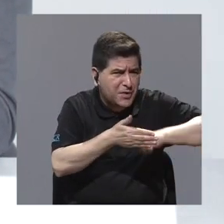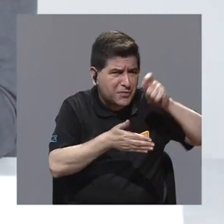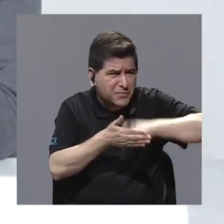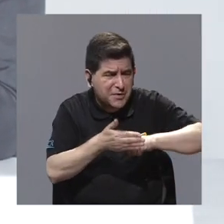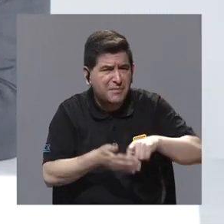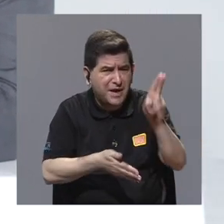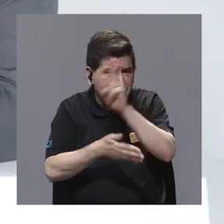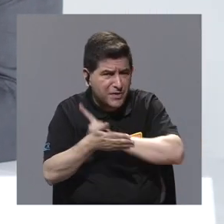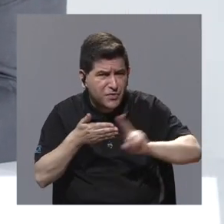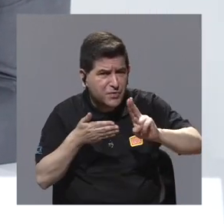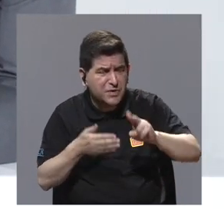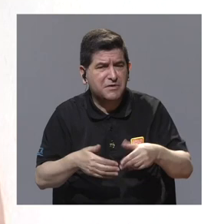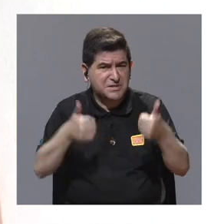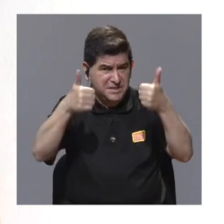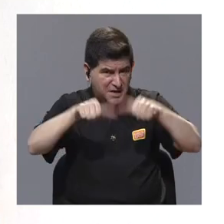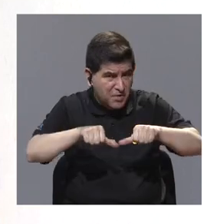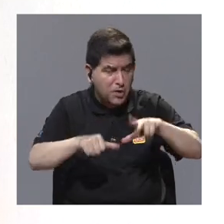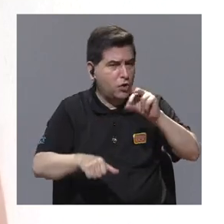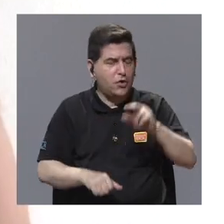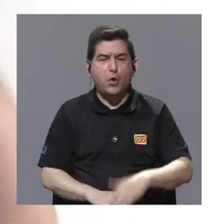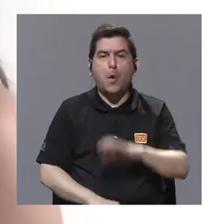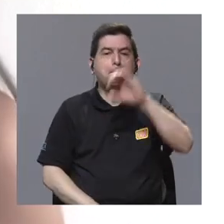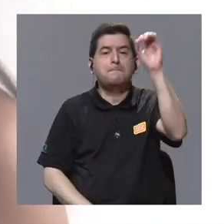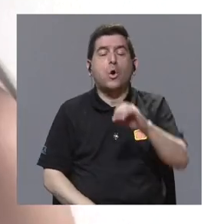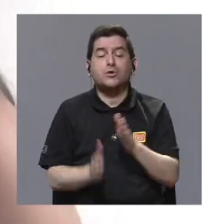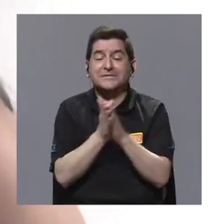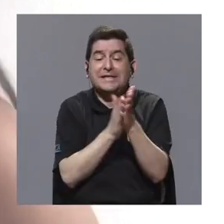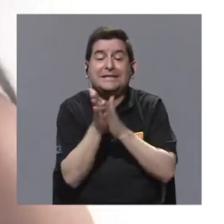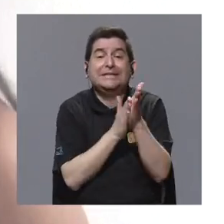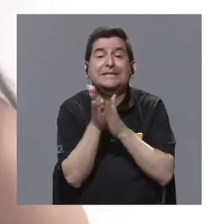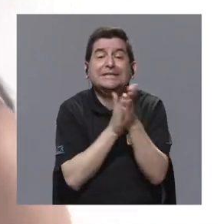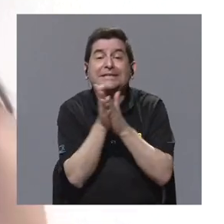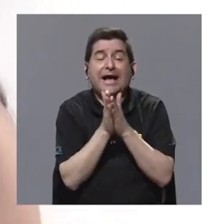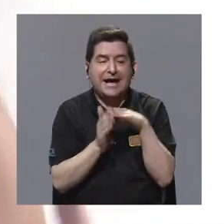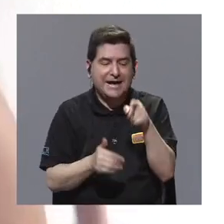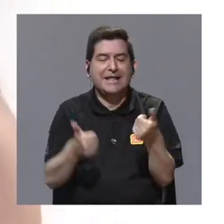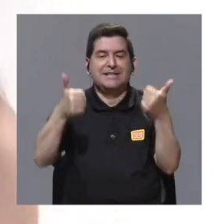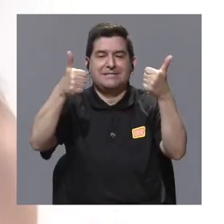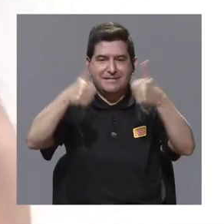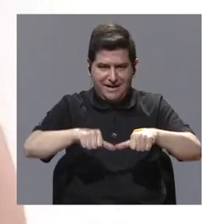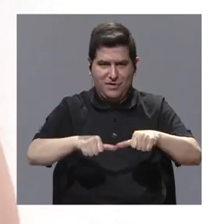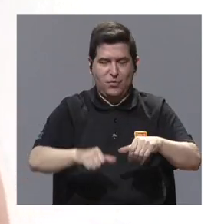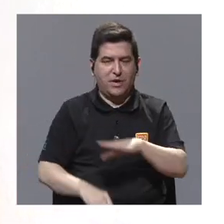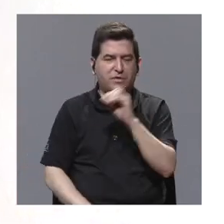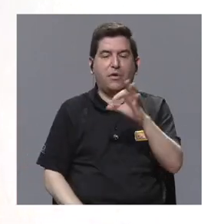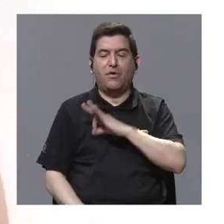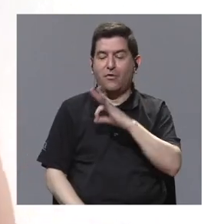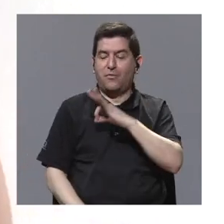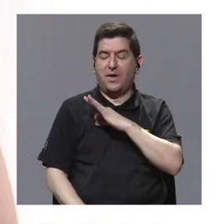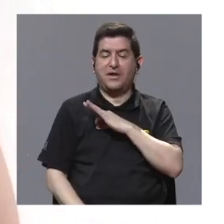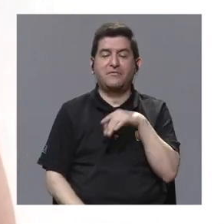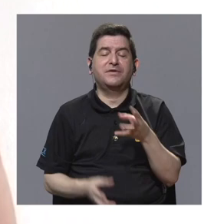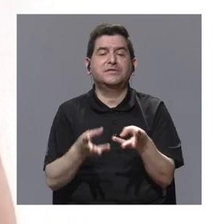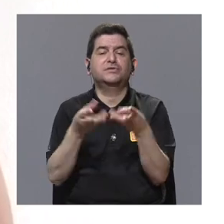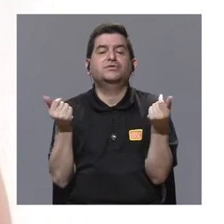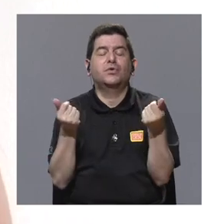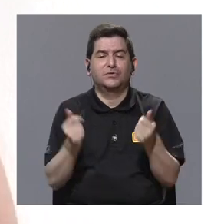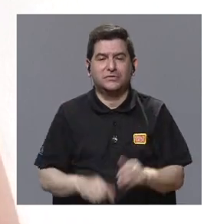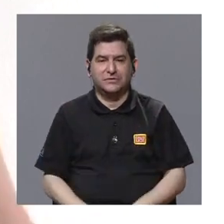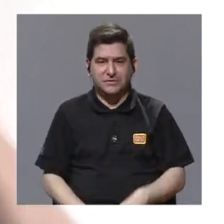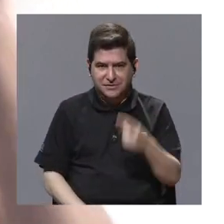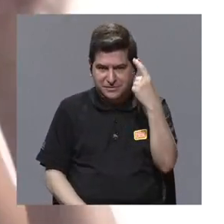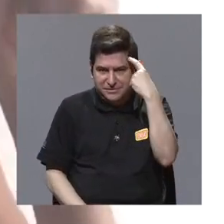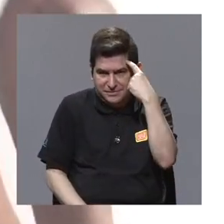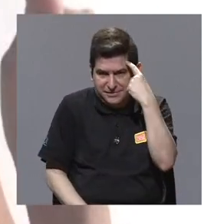convenios que firma una universidad, sino más bien, por ejemplo, el porcentaje de aprovechamiento de esos convenios o los beneficios que estos